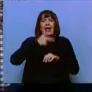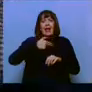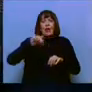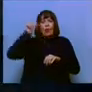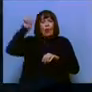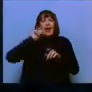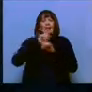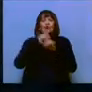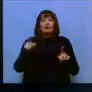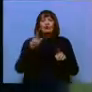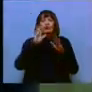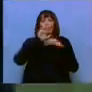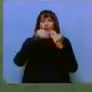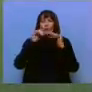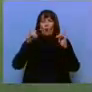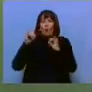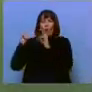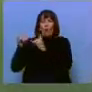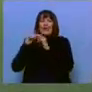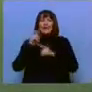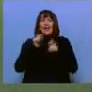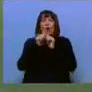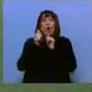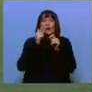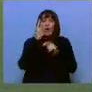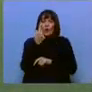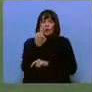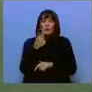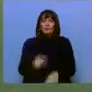La Encuentros como parte de la Jornada 1